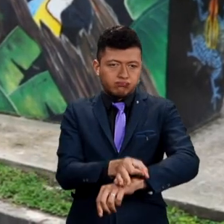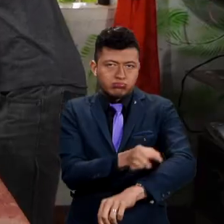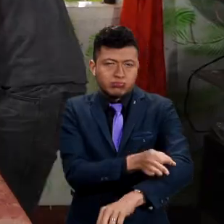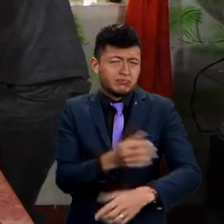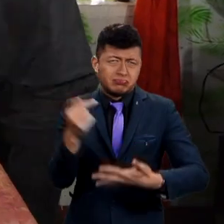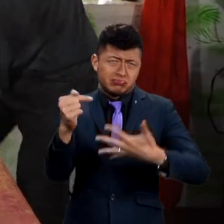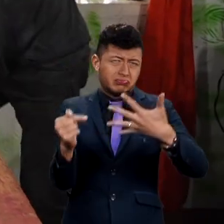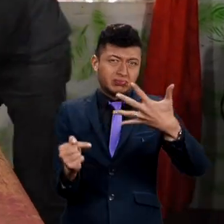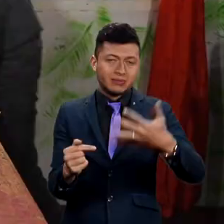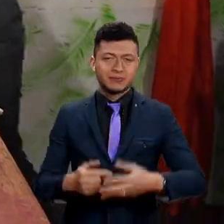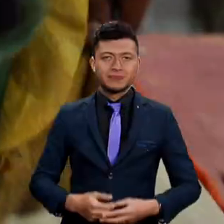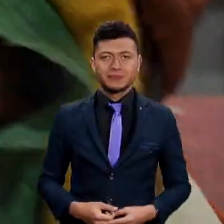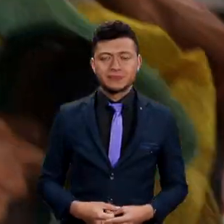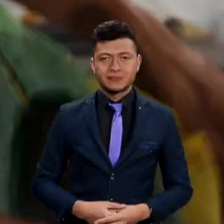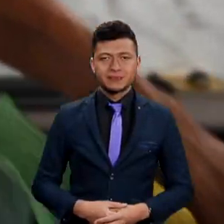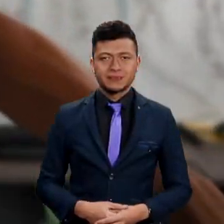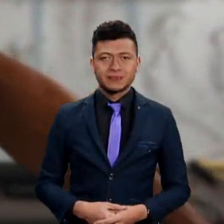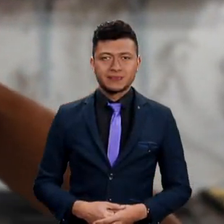botoneras.